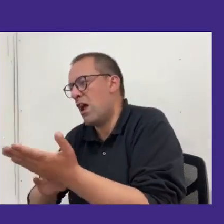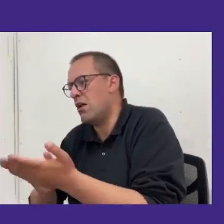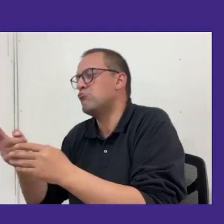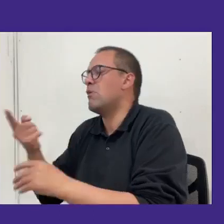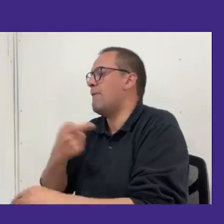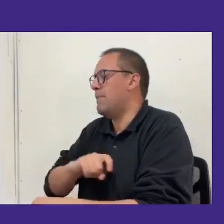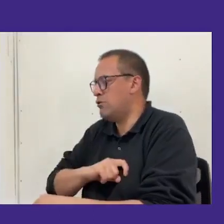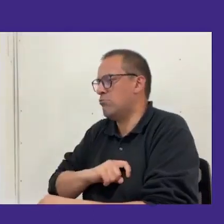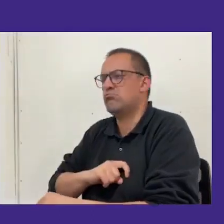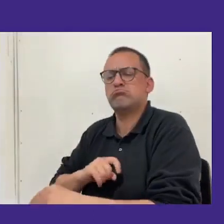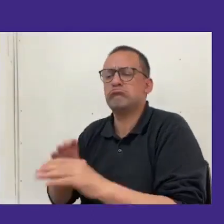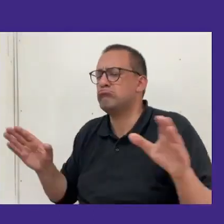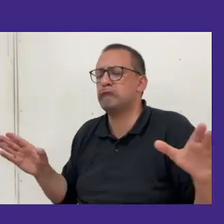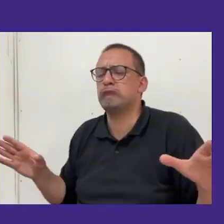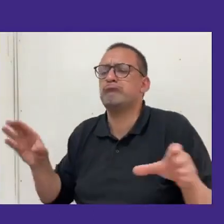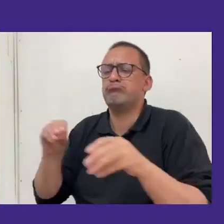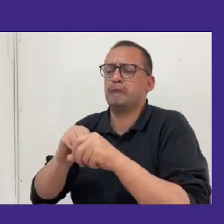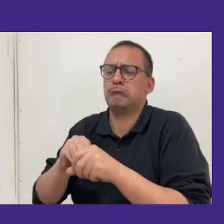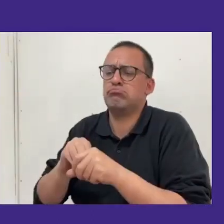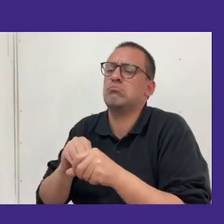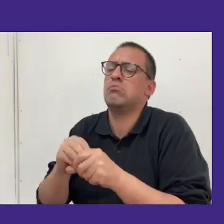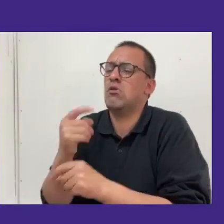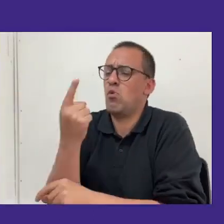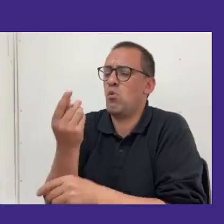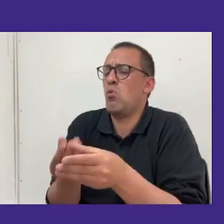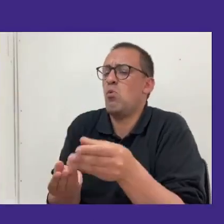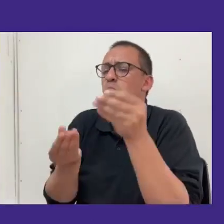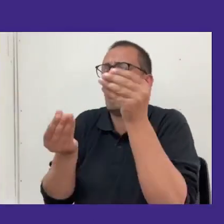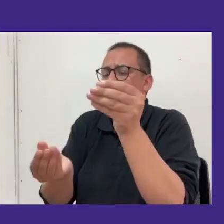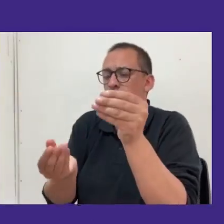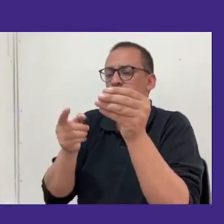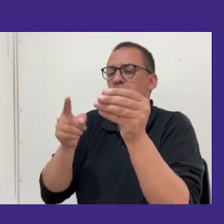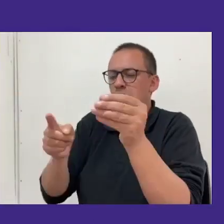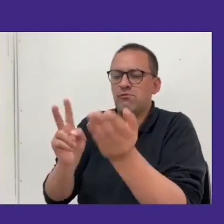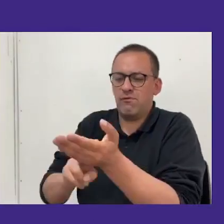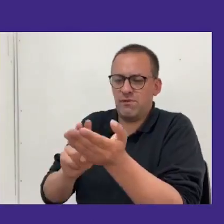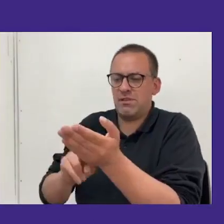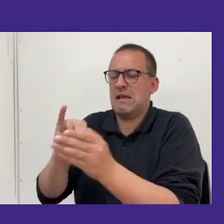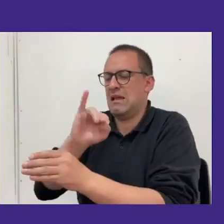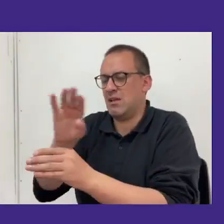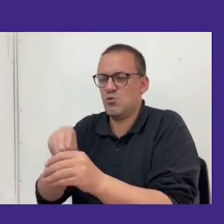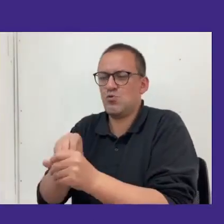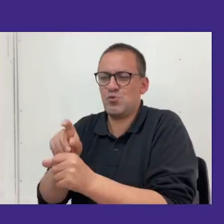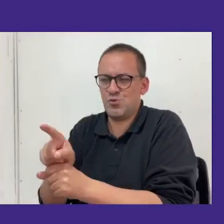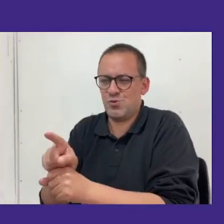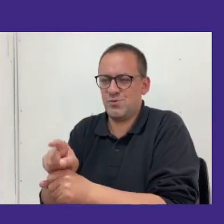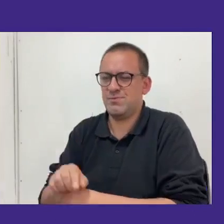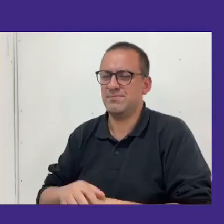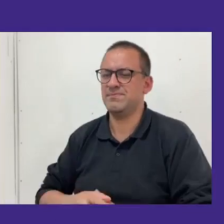la idea era todo incluirlo porque así se logra efectivamente la inclusión para la redundancia.